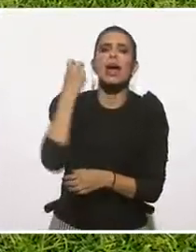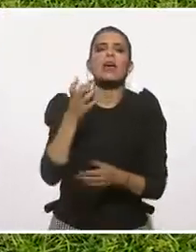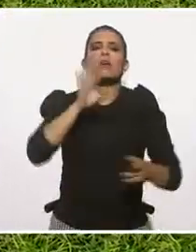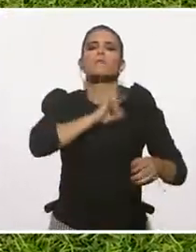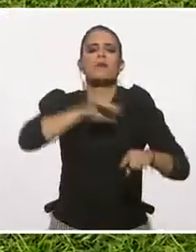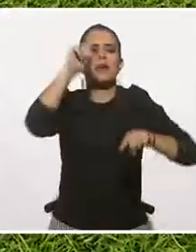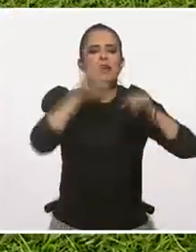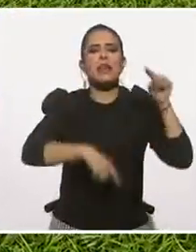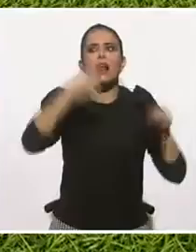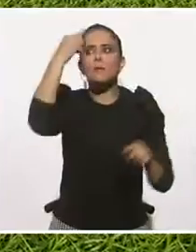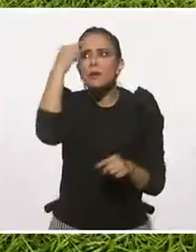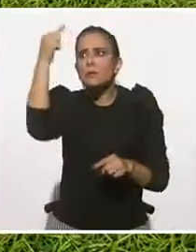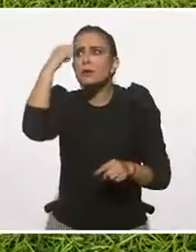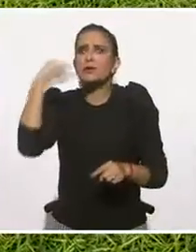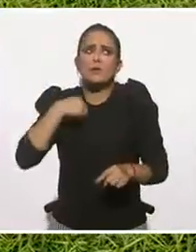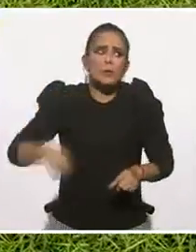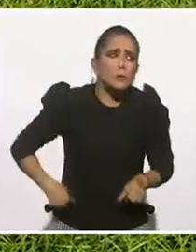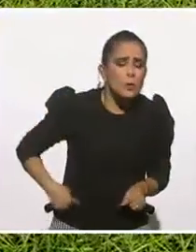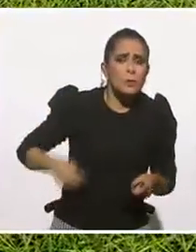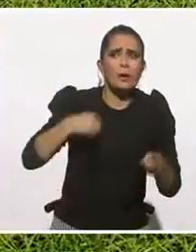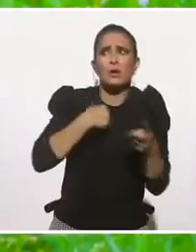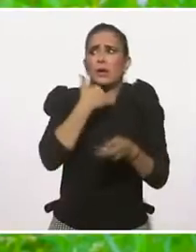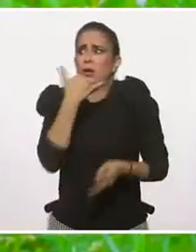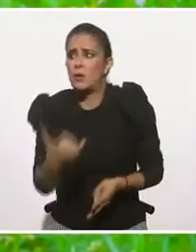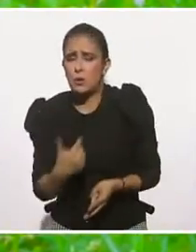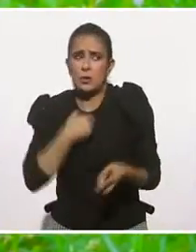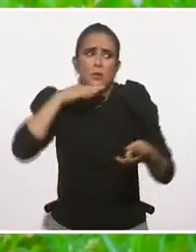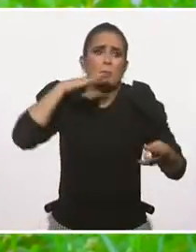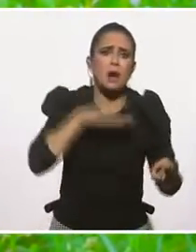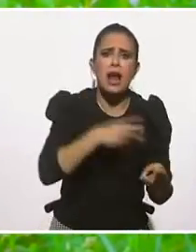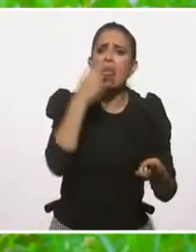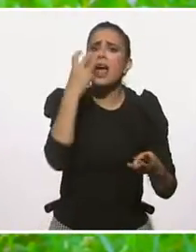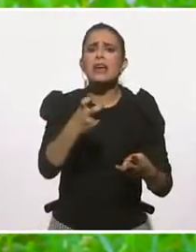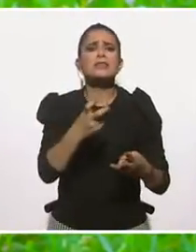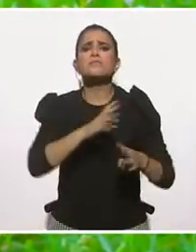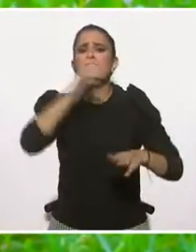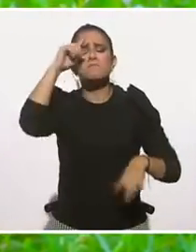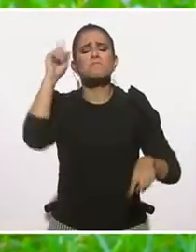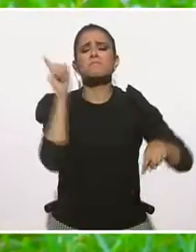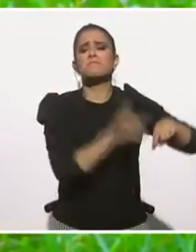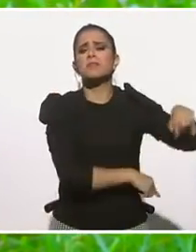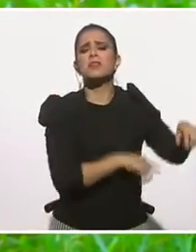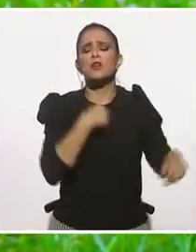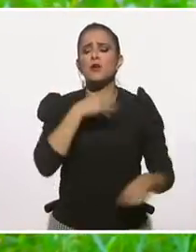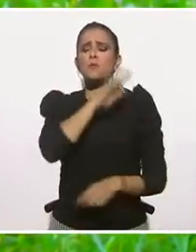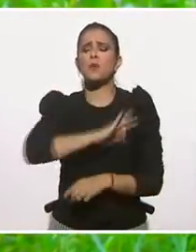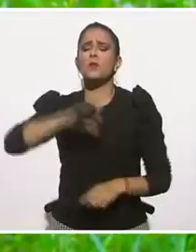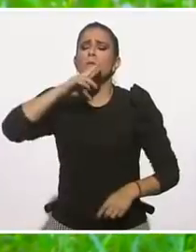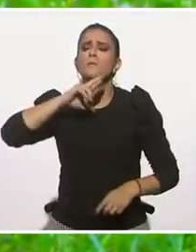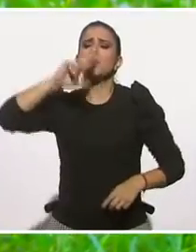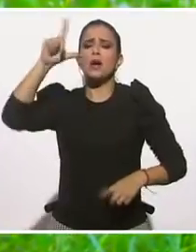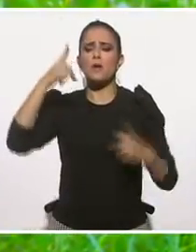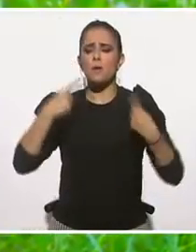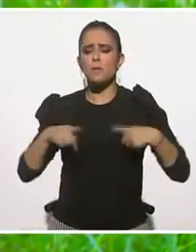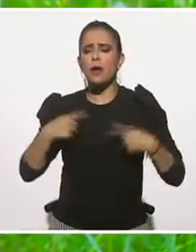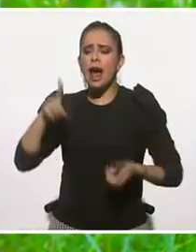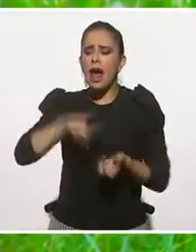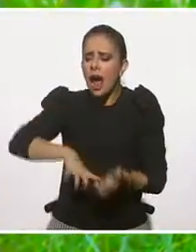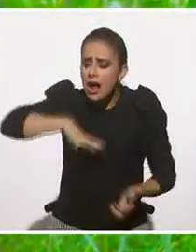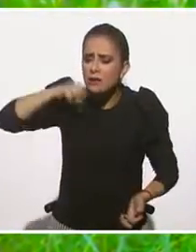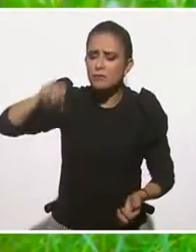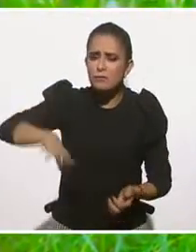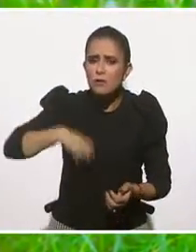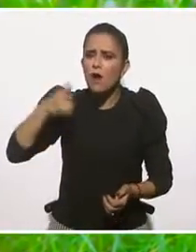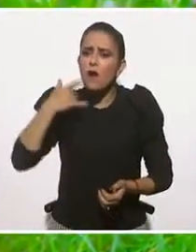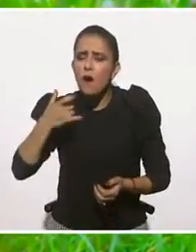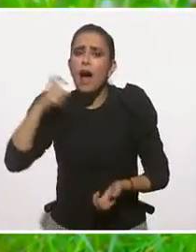la adversidad sería para nosotros una gran oportunidad de ser mejor persona y en realidad no nos ahogaríamos en